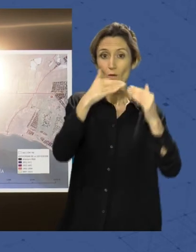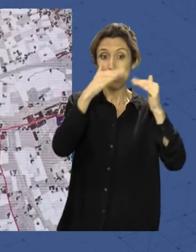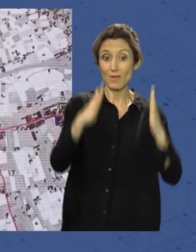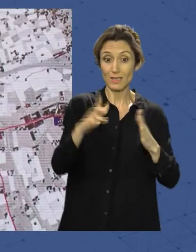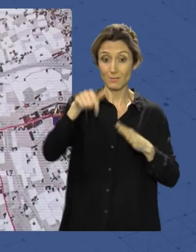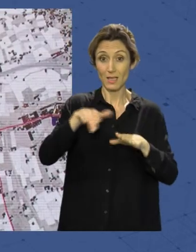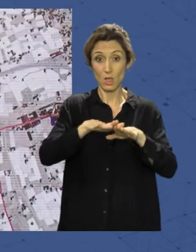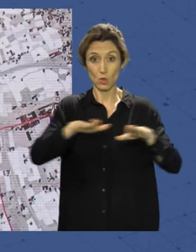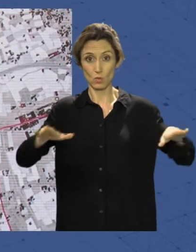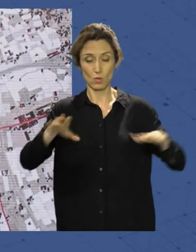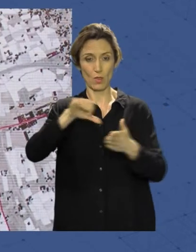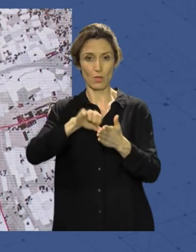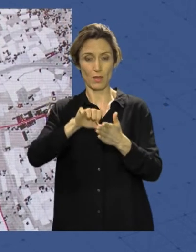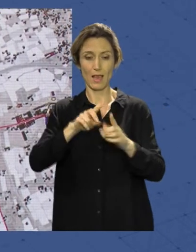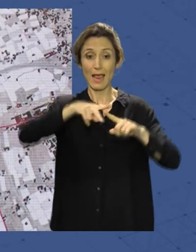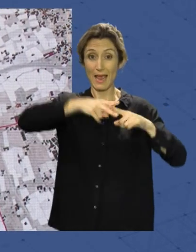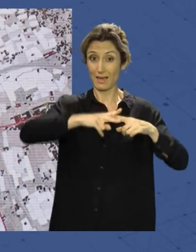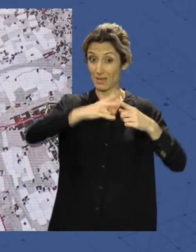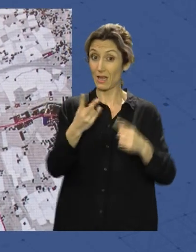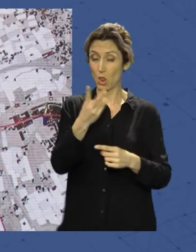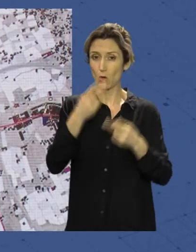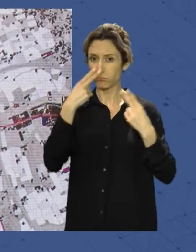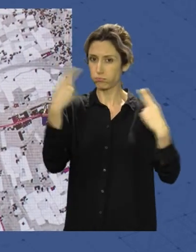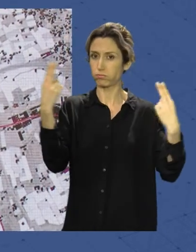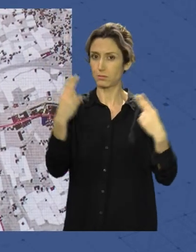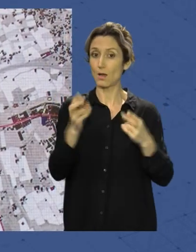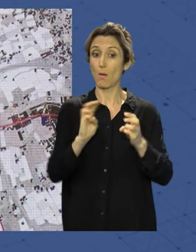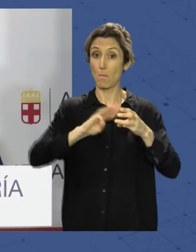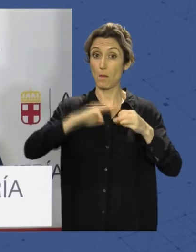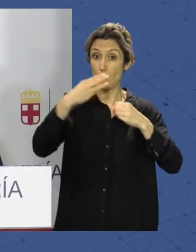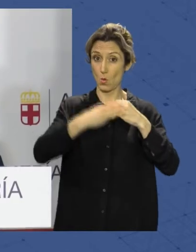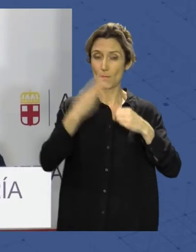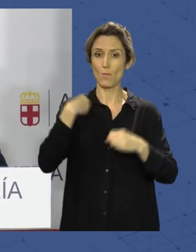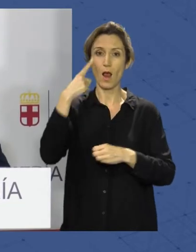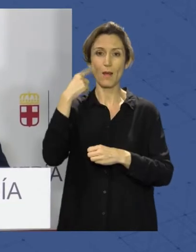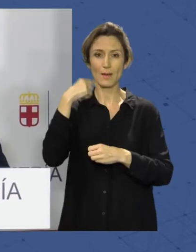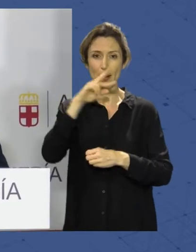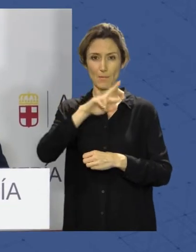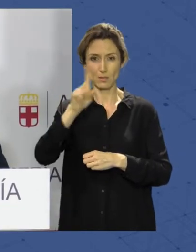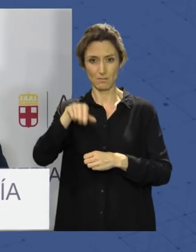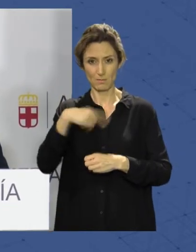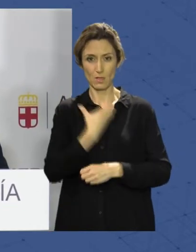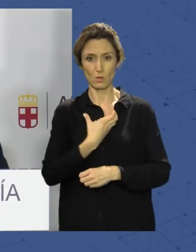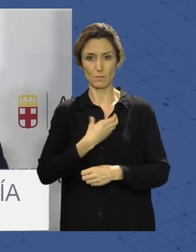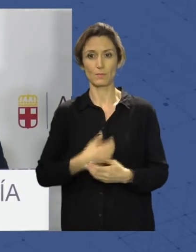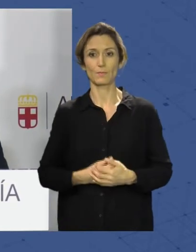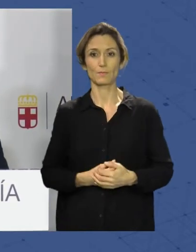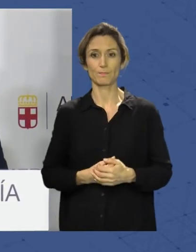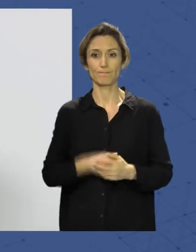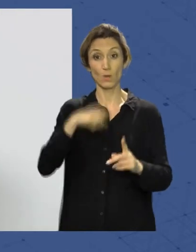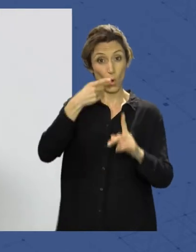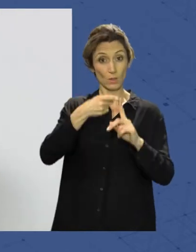la ciudad. Ambas herramientas estarán disponibles en las páginas web de Almería 21 y del Ayuntamiento. El objetivo principal